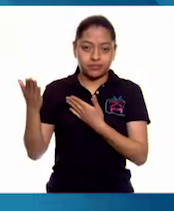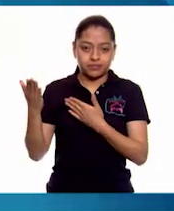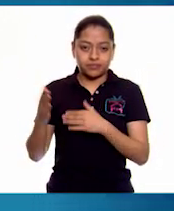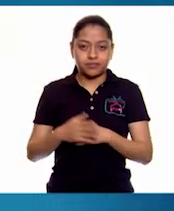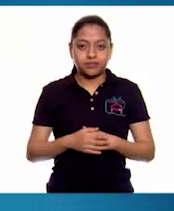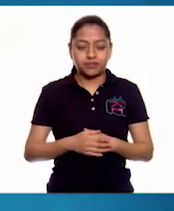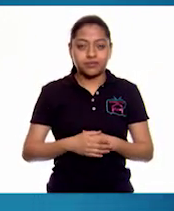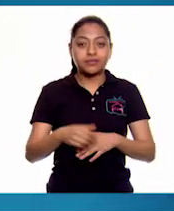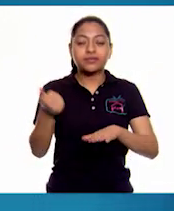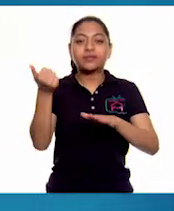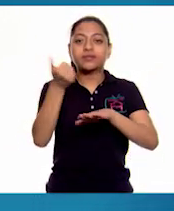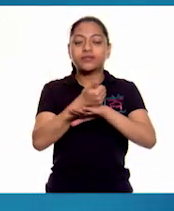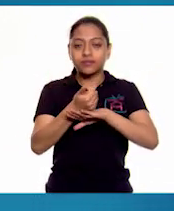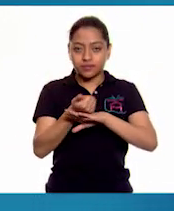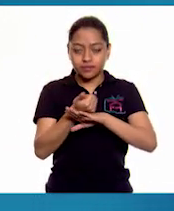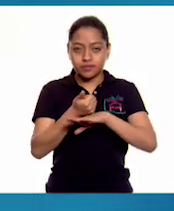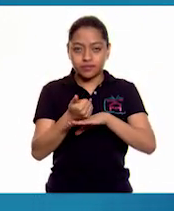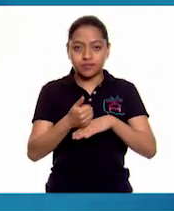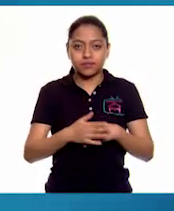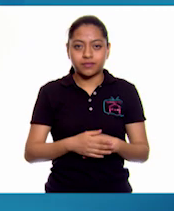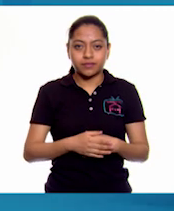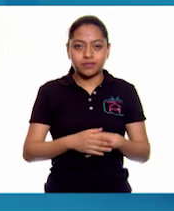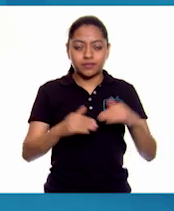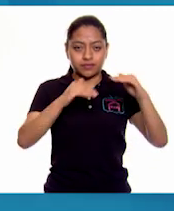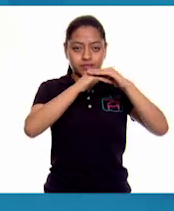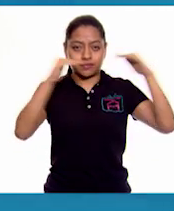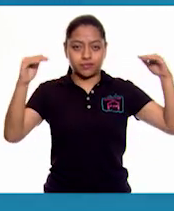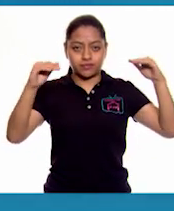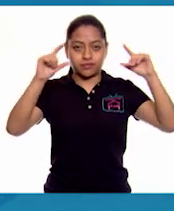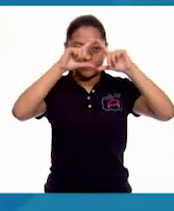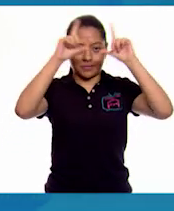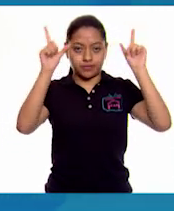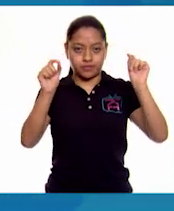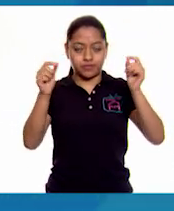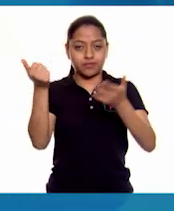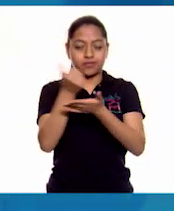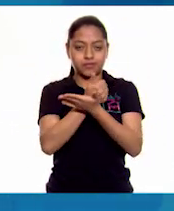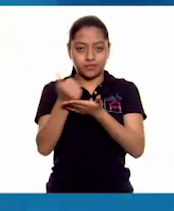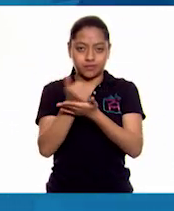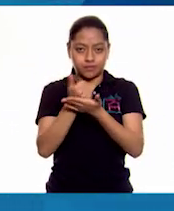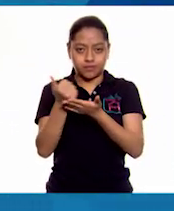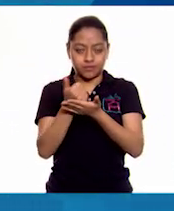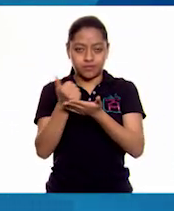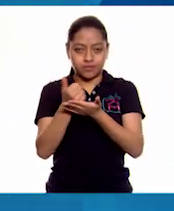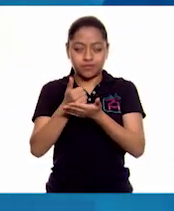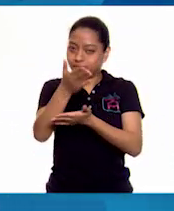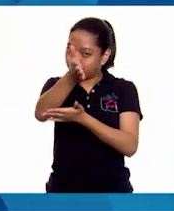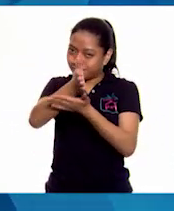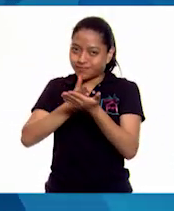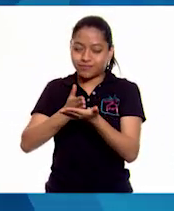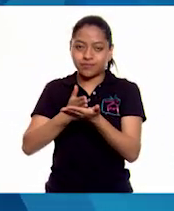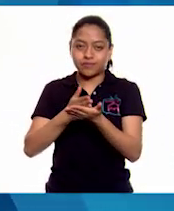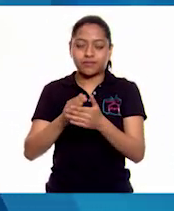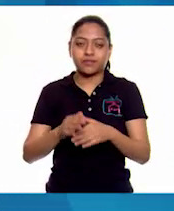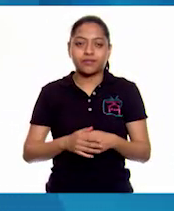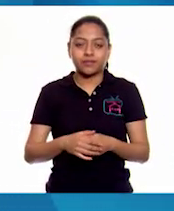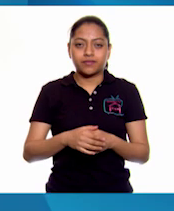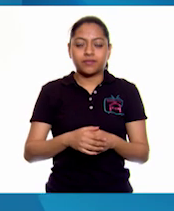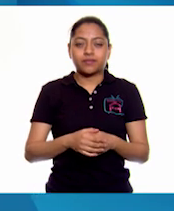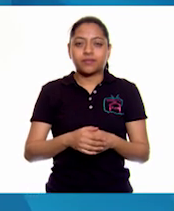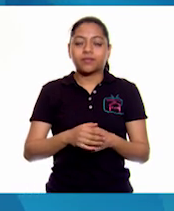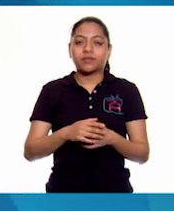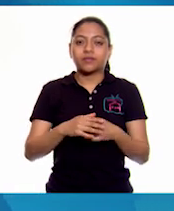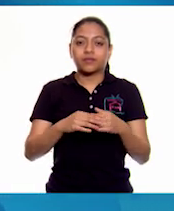de color amarillo, se divide en una mitad la parte azul en un cuarto, que es la